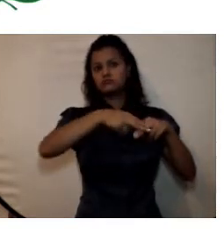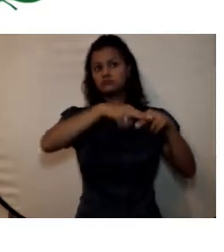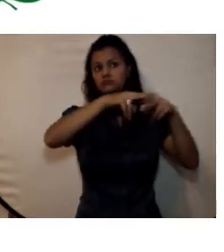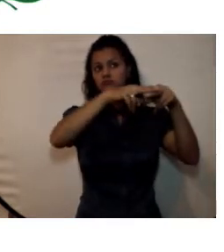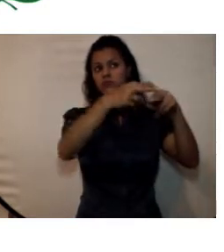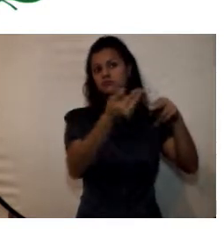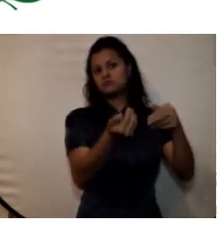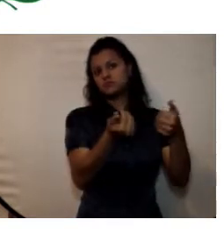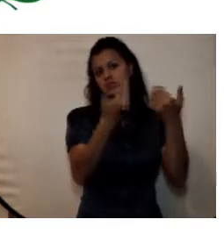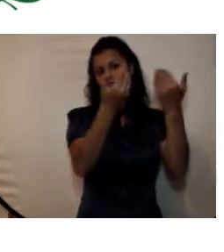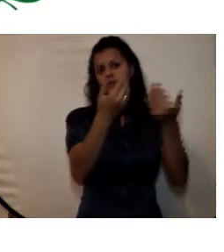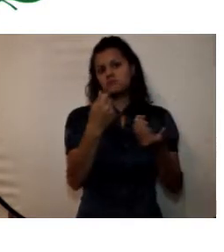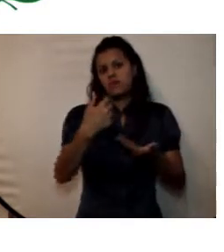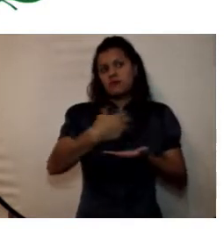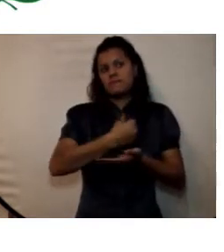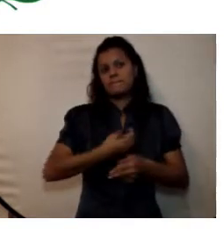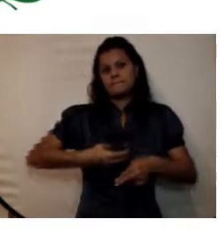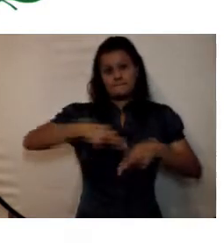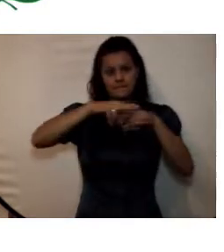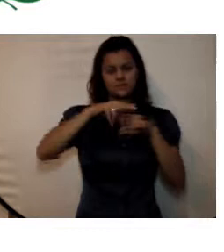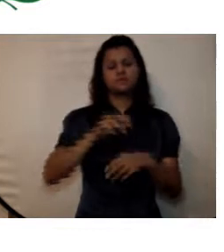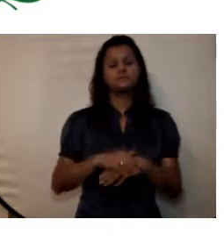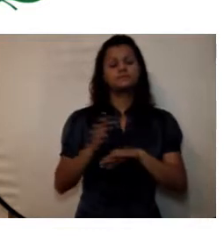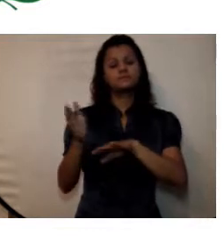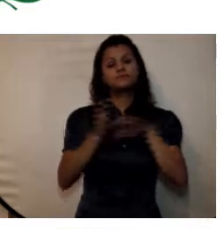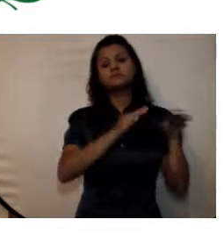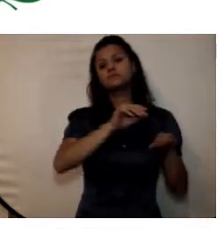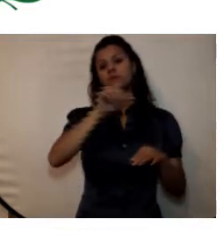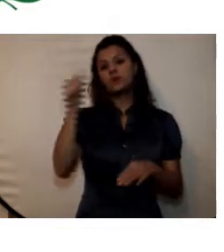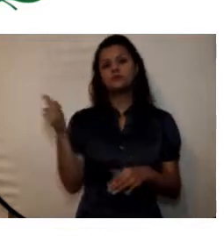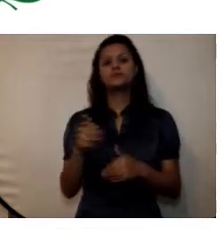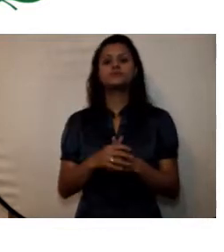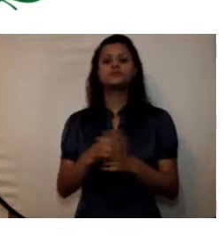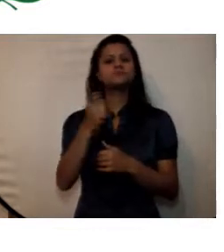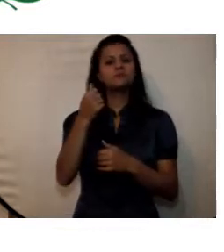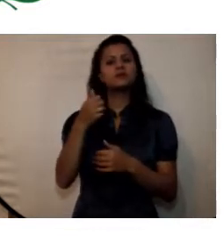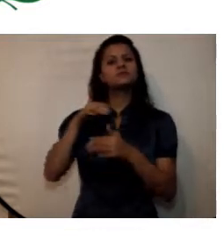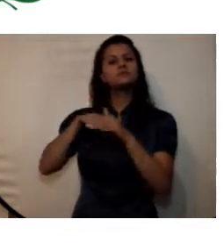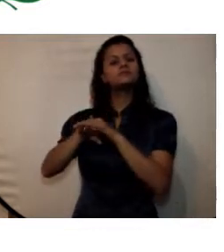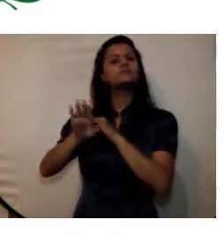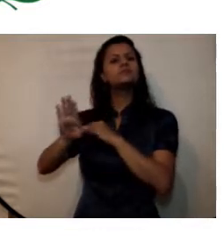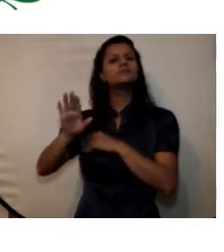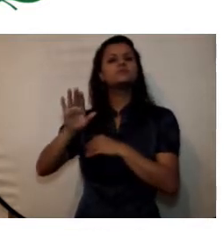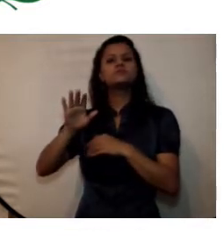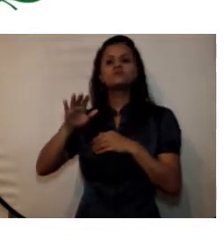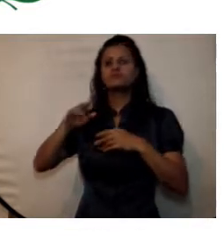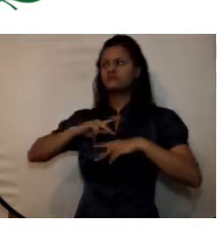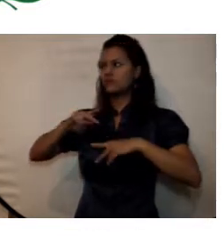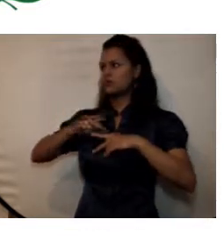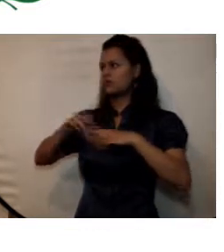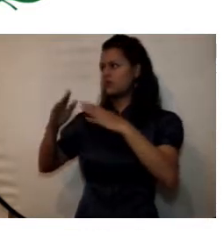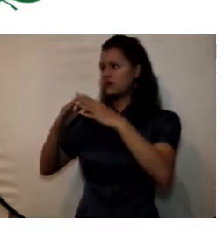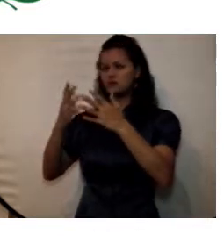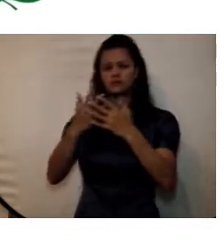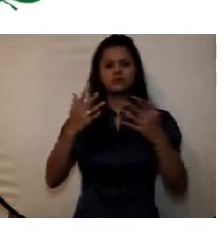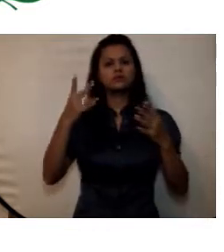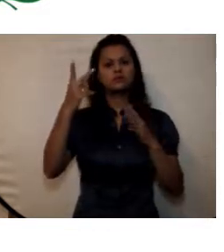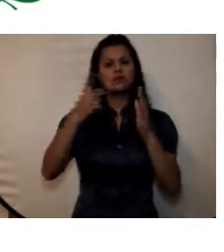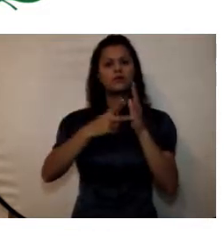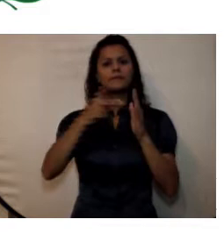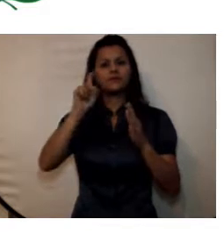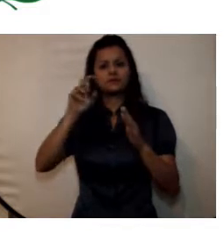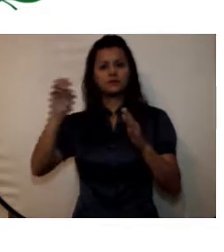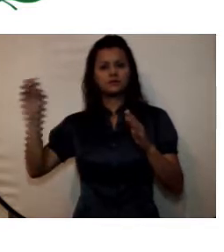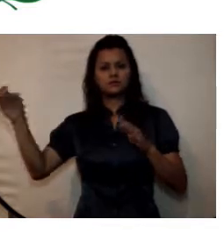En otros activos tenemos 2.600 millones de pesos Aquí corresponde a los gastos pagados por